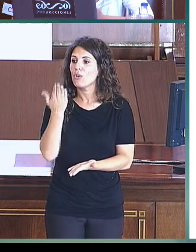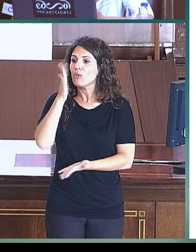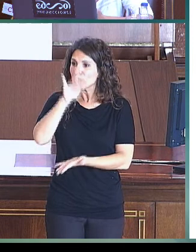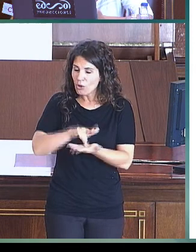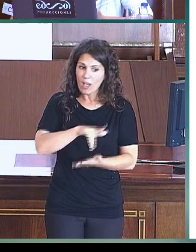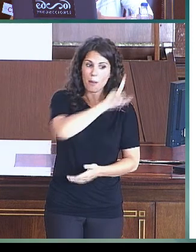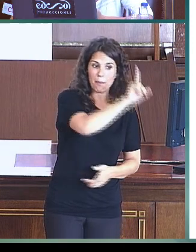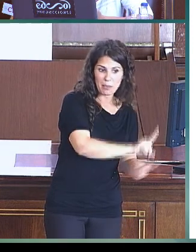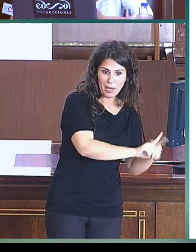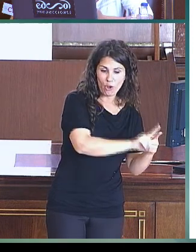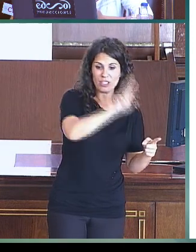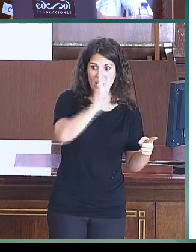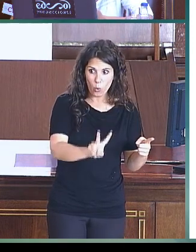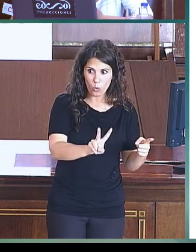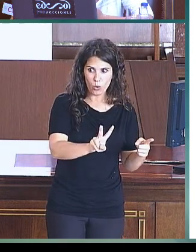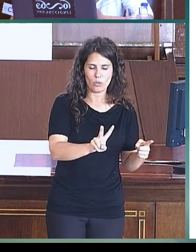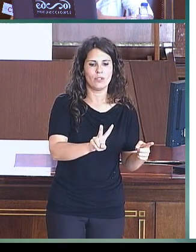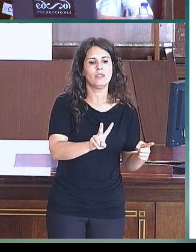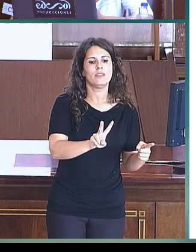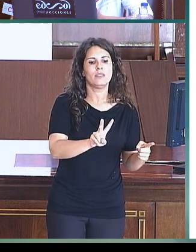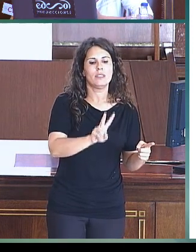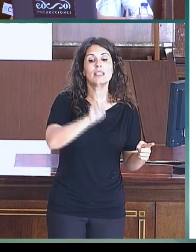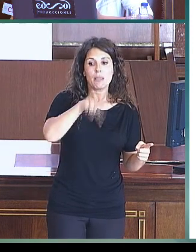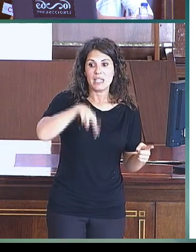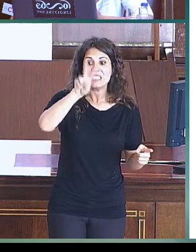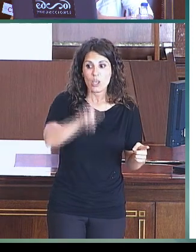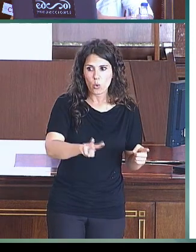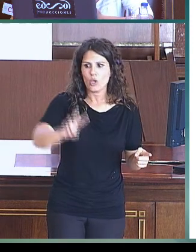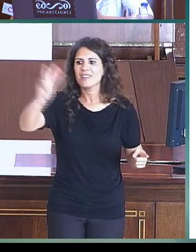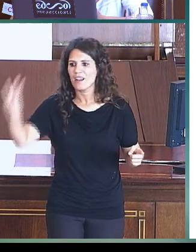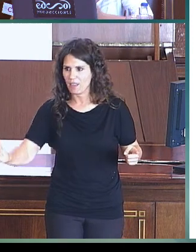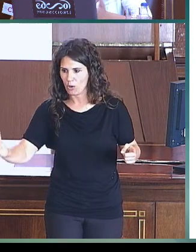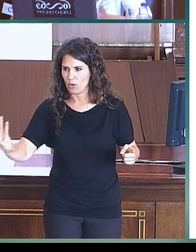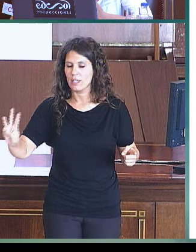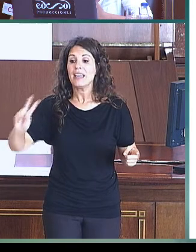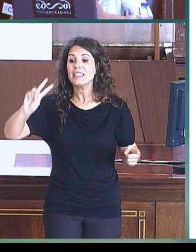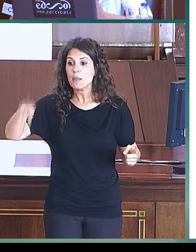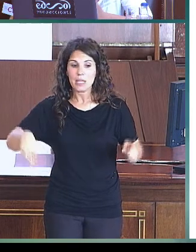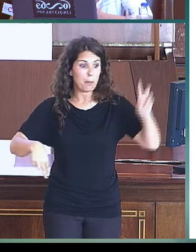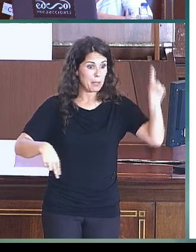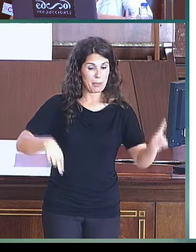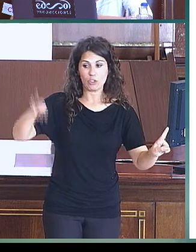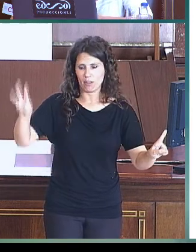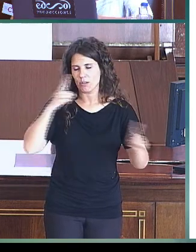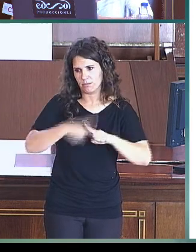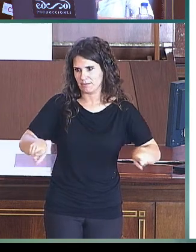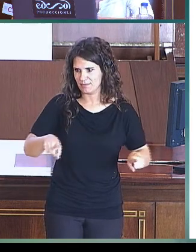entre el primer y segundo curso, entre el segundo curso y el tercero, y también entre el primero y el tercero, obviamente.